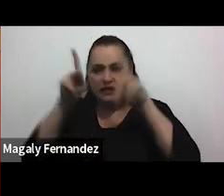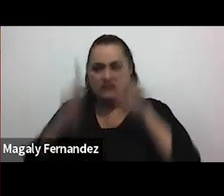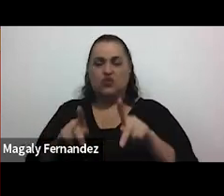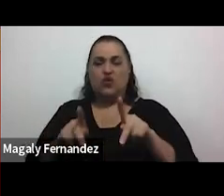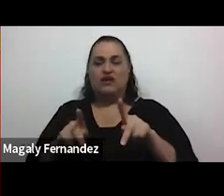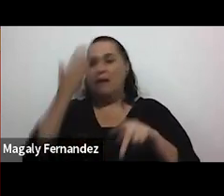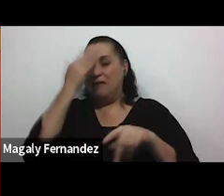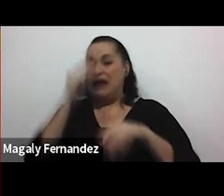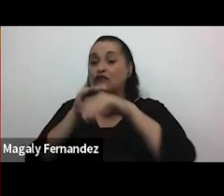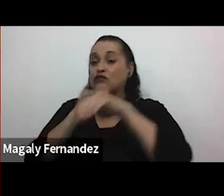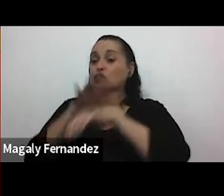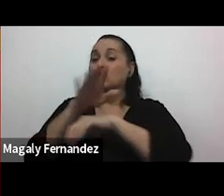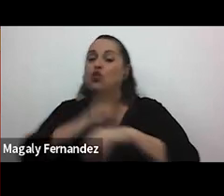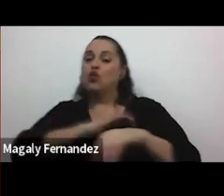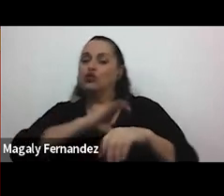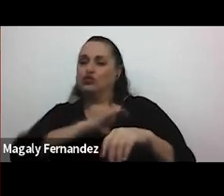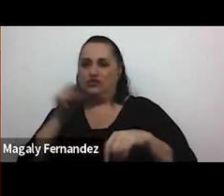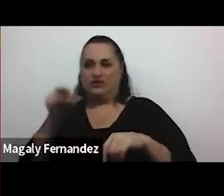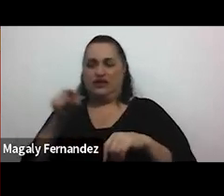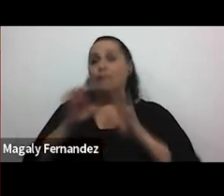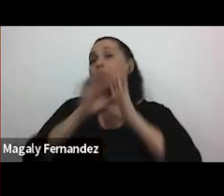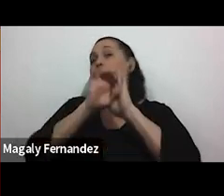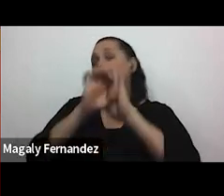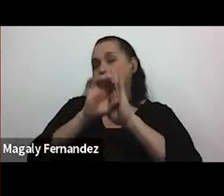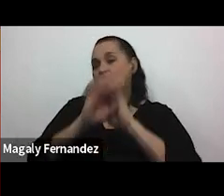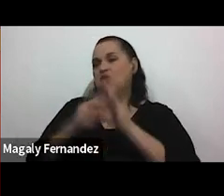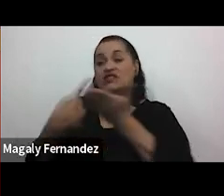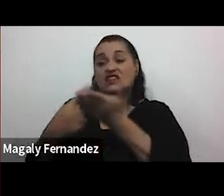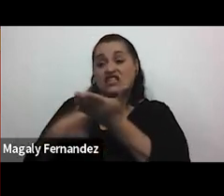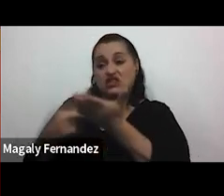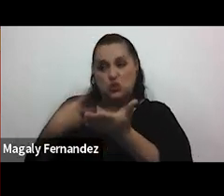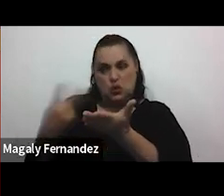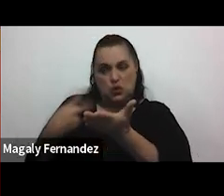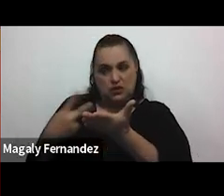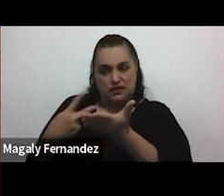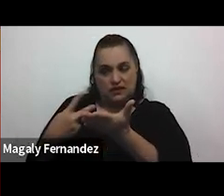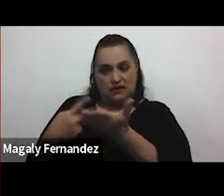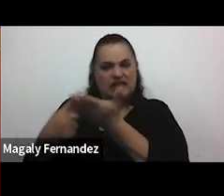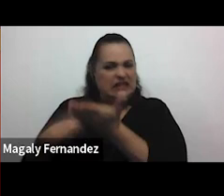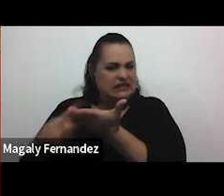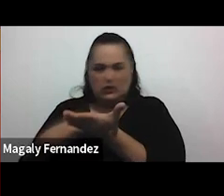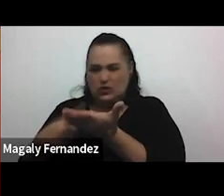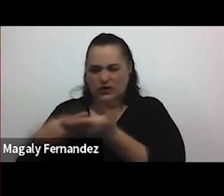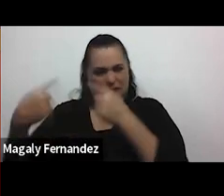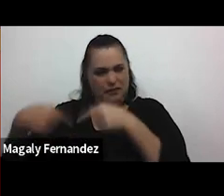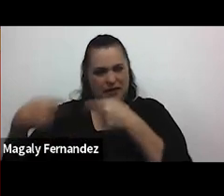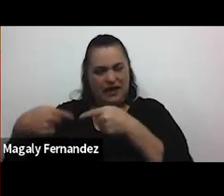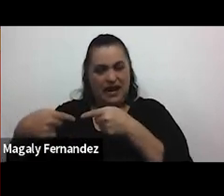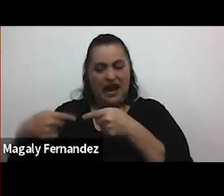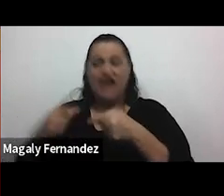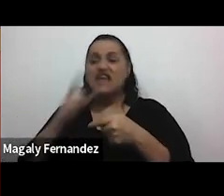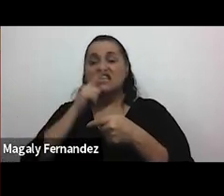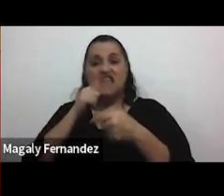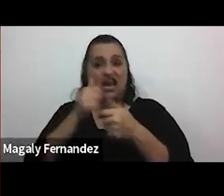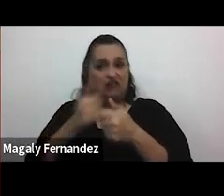influir en su comportamiento entonces por ejemplo si hay una discusión en esa relación de pareja quien ejerce la